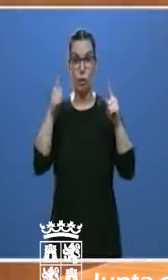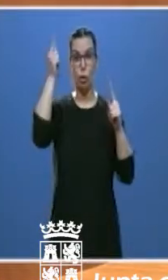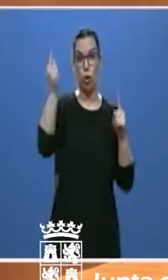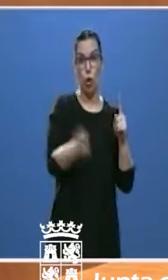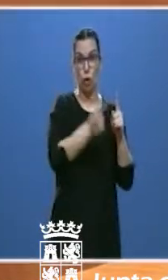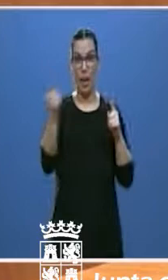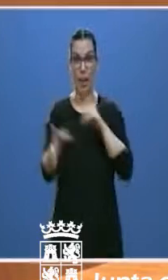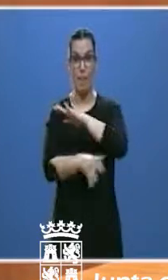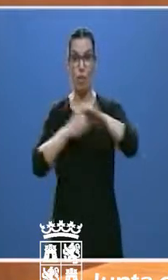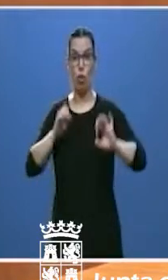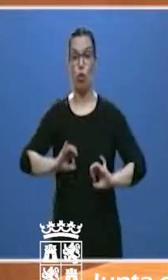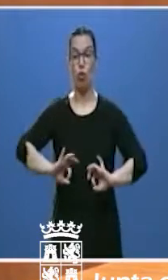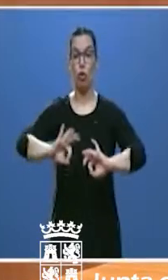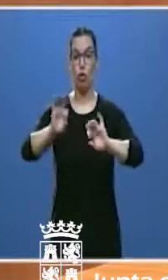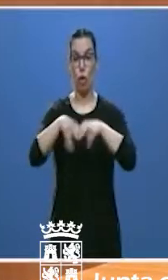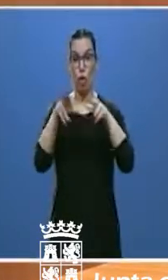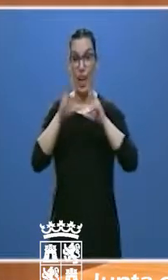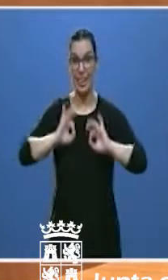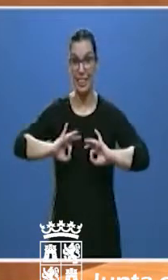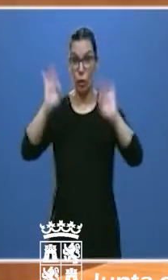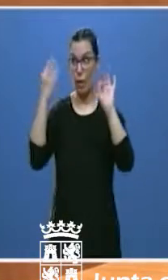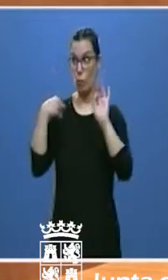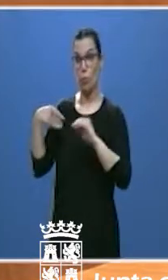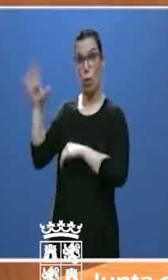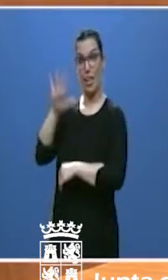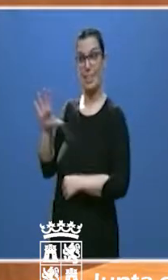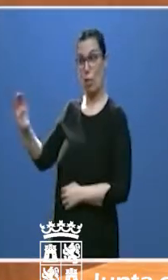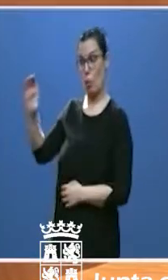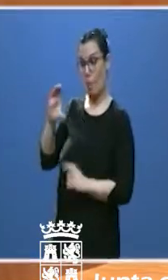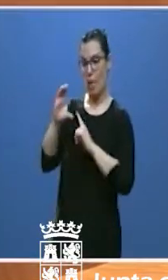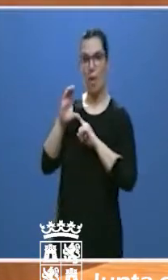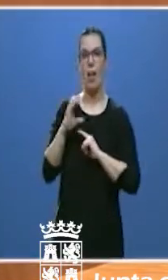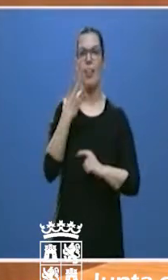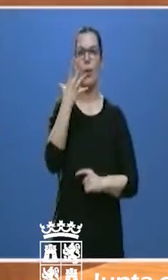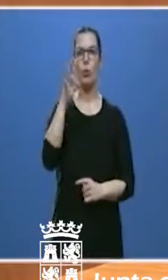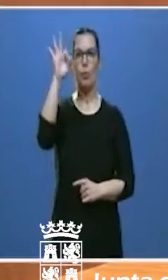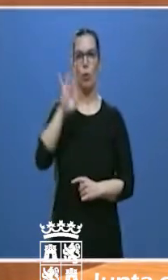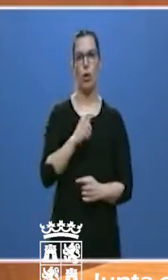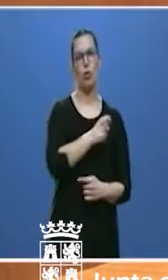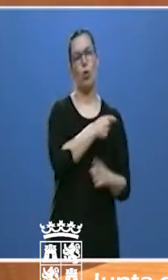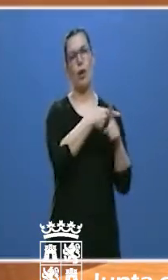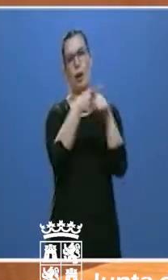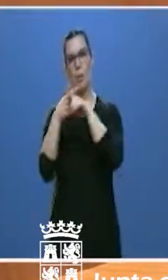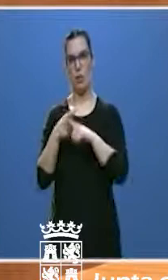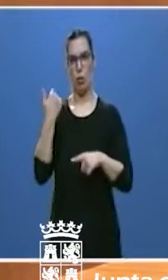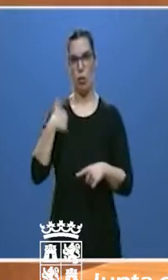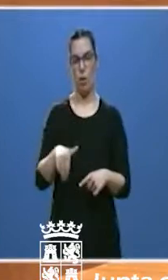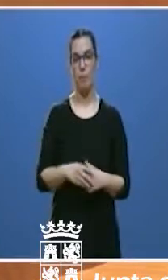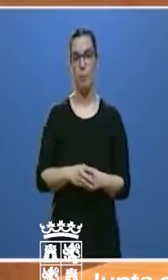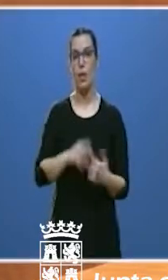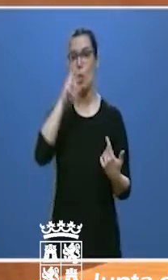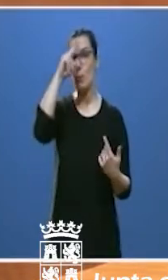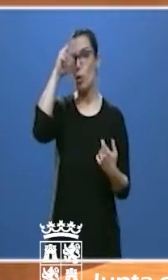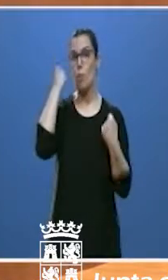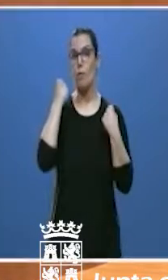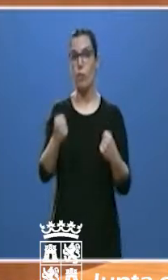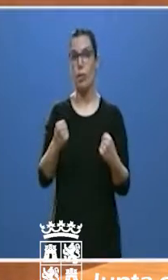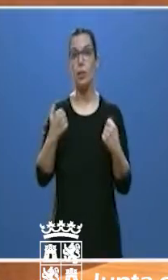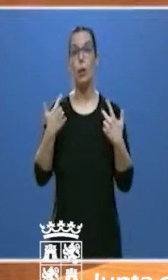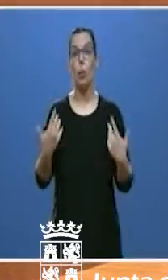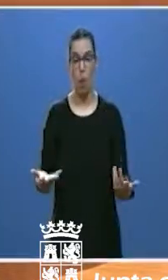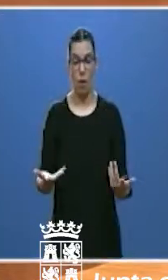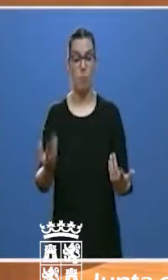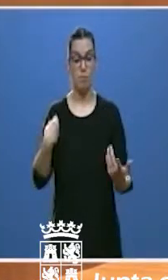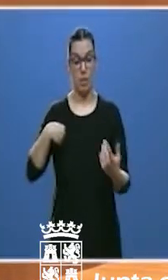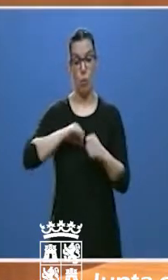Social Extraordinario dispuesto por el Estado. Señorías, un motivo de especial preocupación es el impacto del COVID